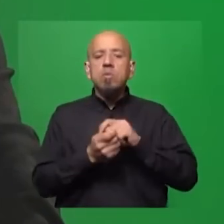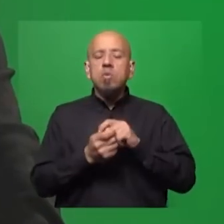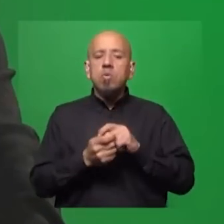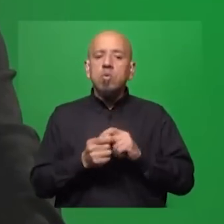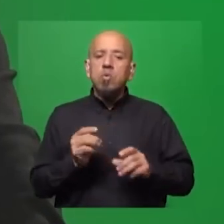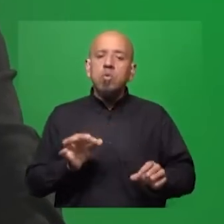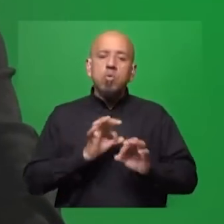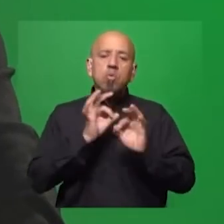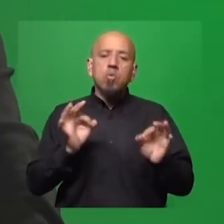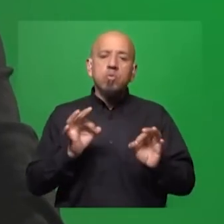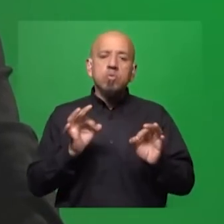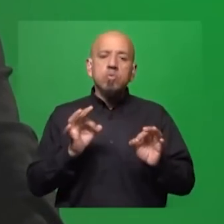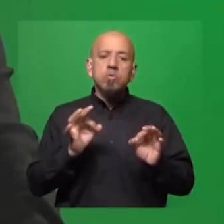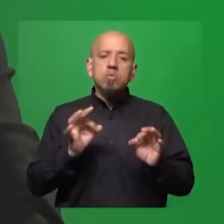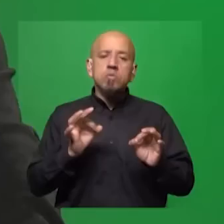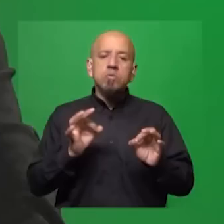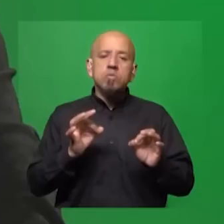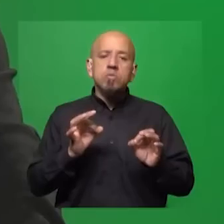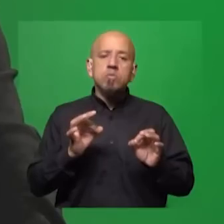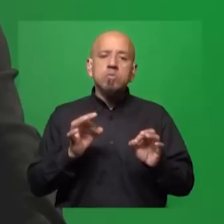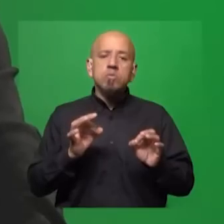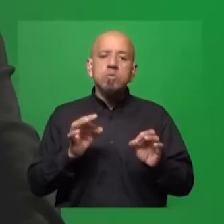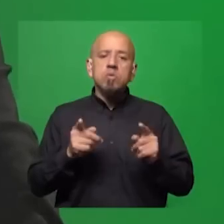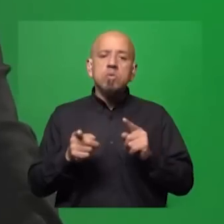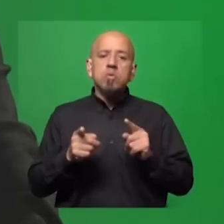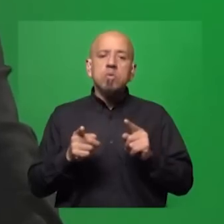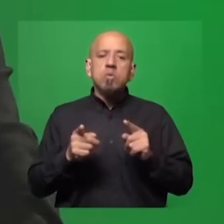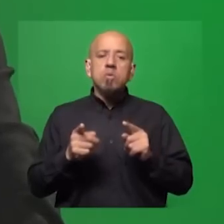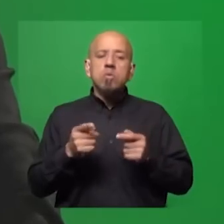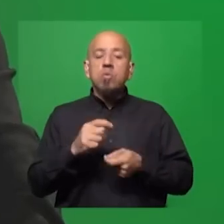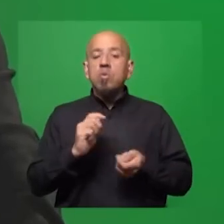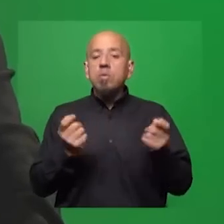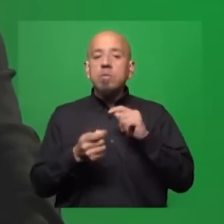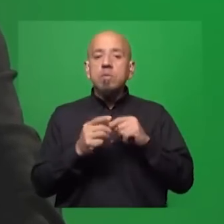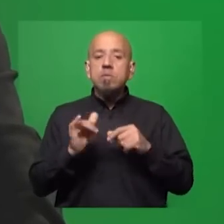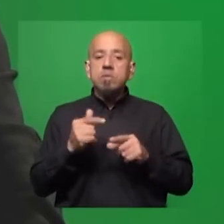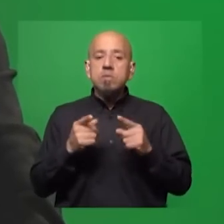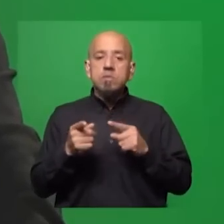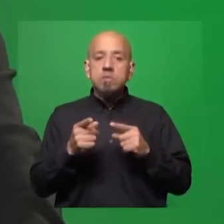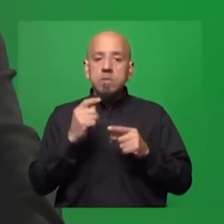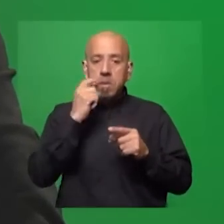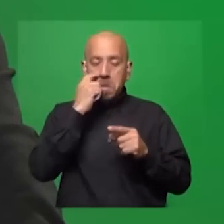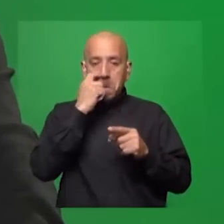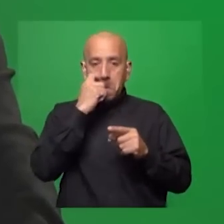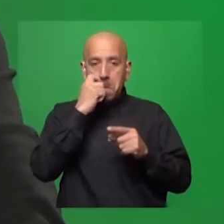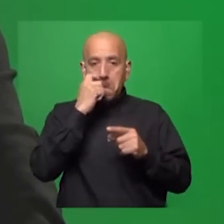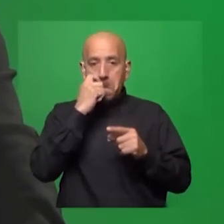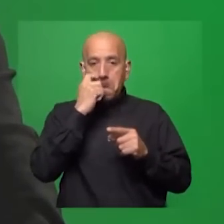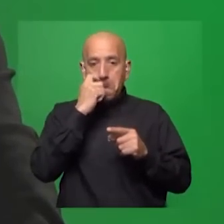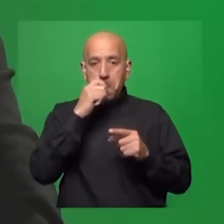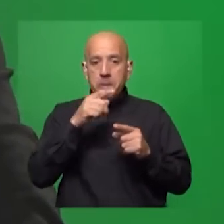o ese cambio de ciclo se frena y empieza una tendencia distinta? Ya pasó en ciclos anteriores, es como que